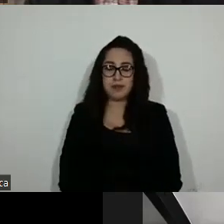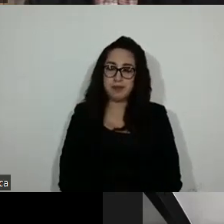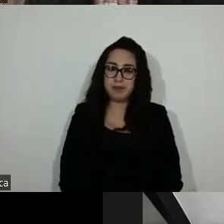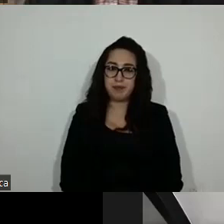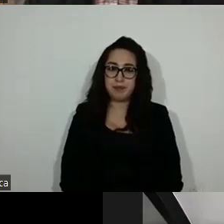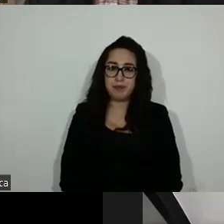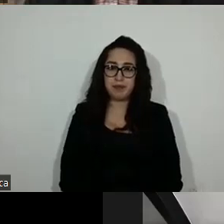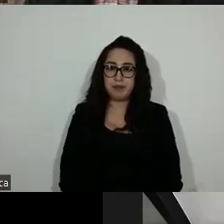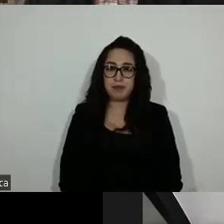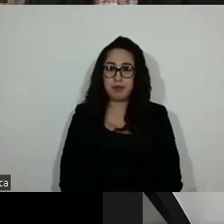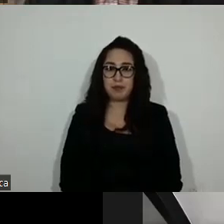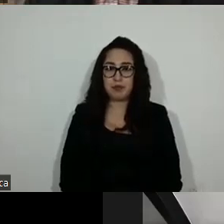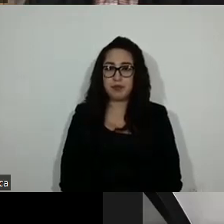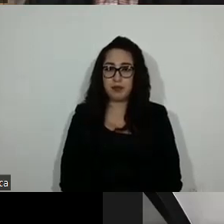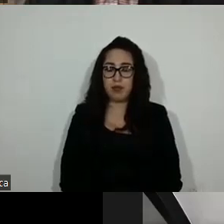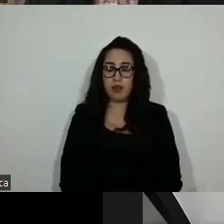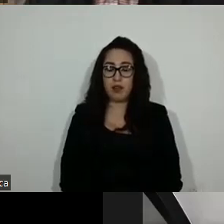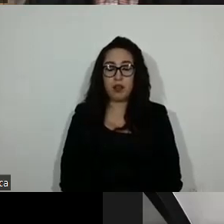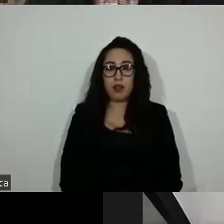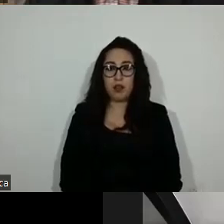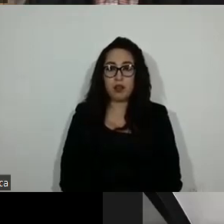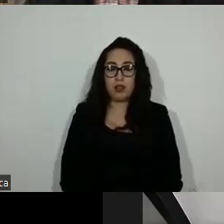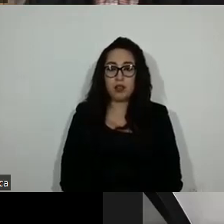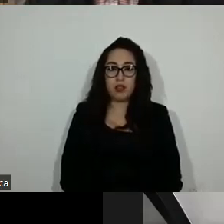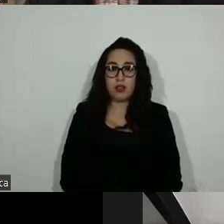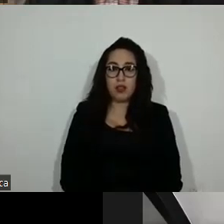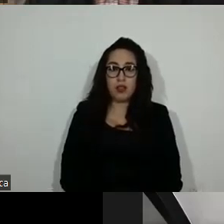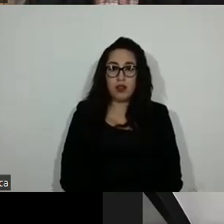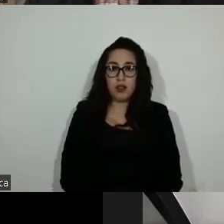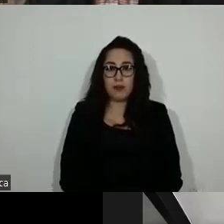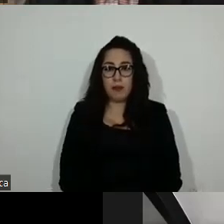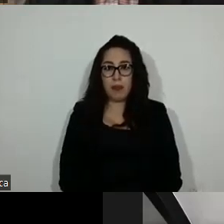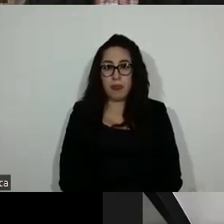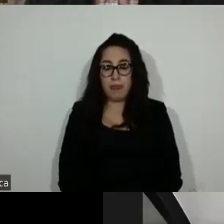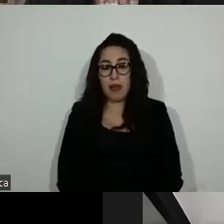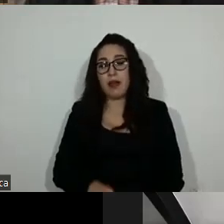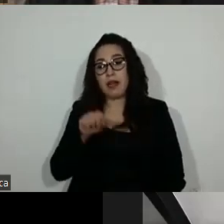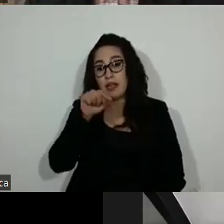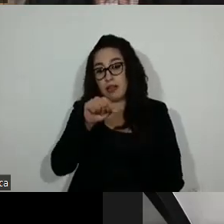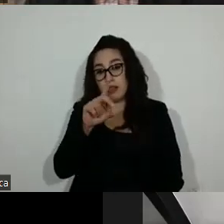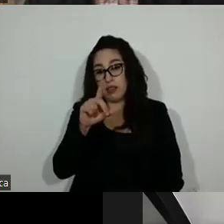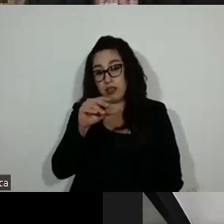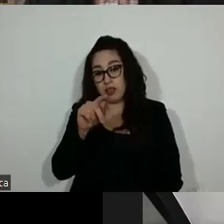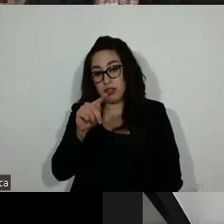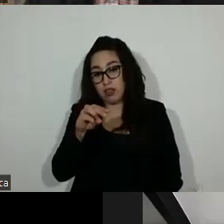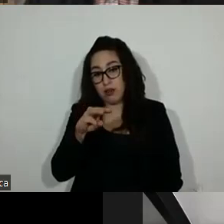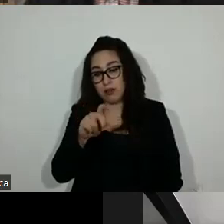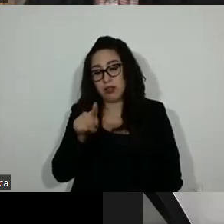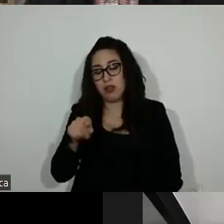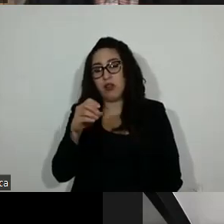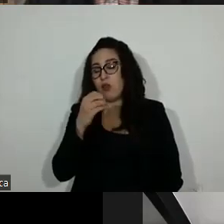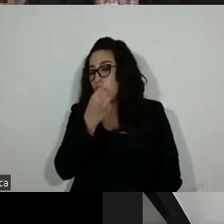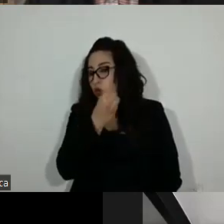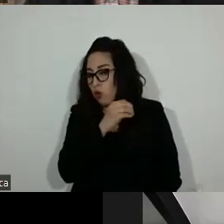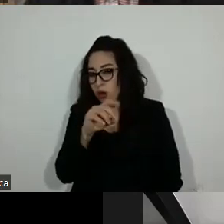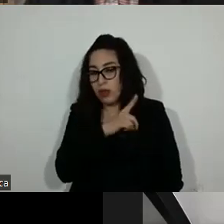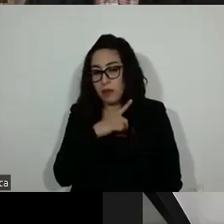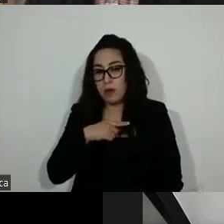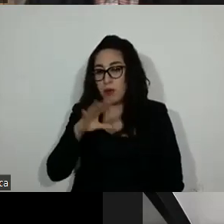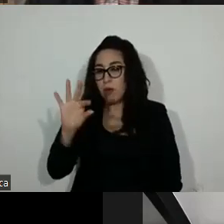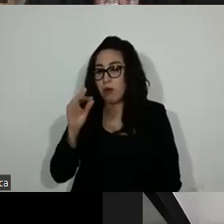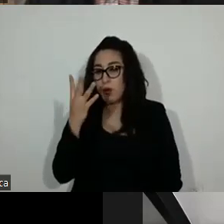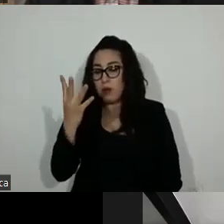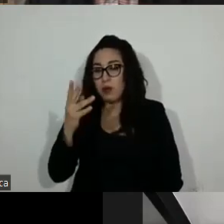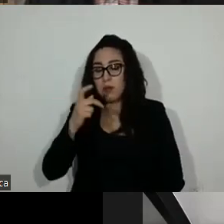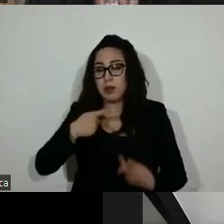Recordemos que estos dictámenes se tienen que aprobar por 44 votos. Entonces, es muy importante que vayamos amarrados todos. Yo lo tengo